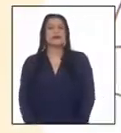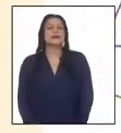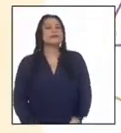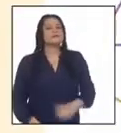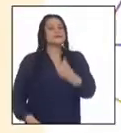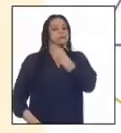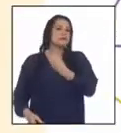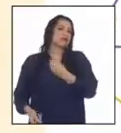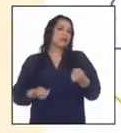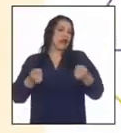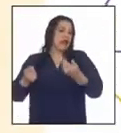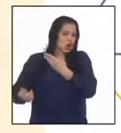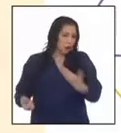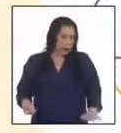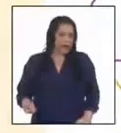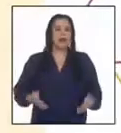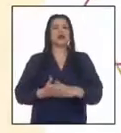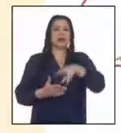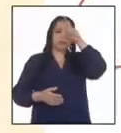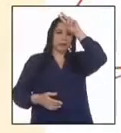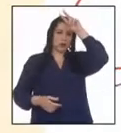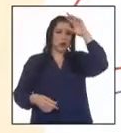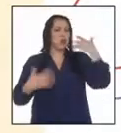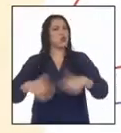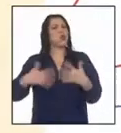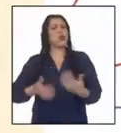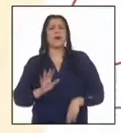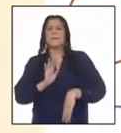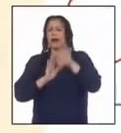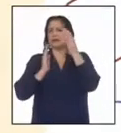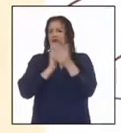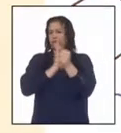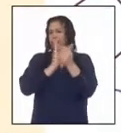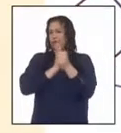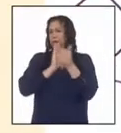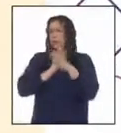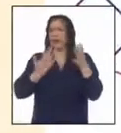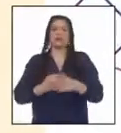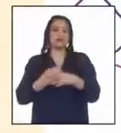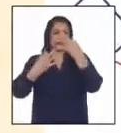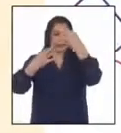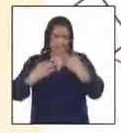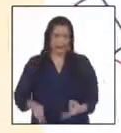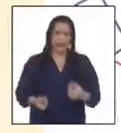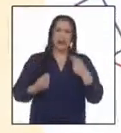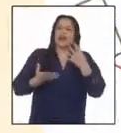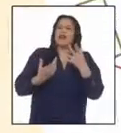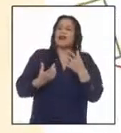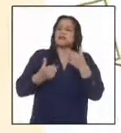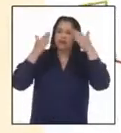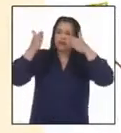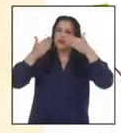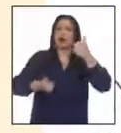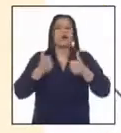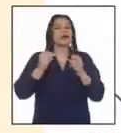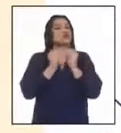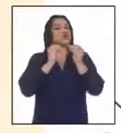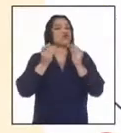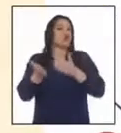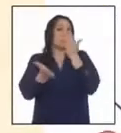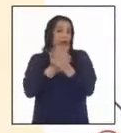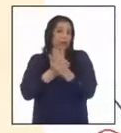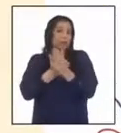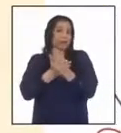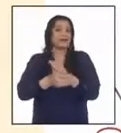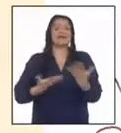El gobierno del Perú, presidido por uno de los más grandes estadistas de América, concede atención preferente a la solución de los problemas médicos